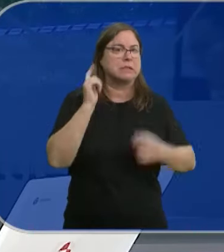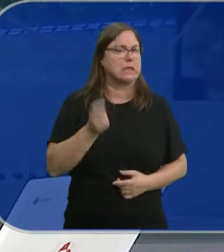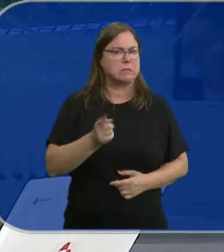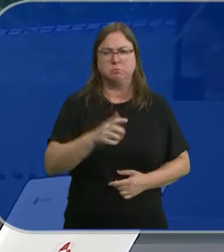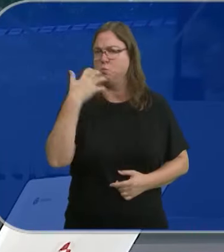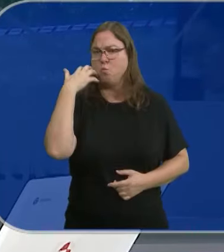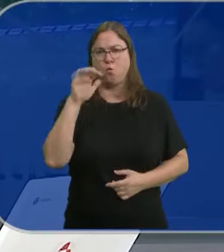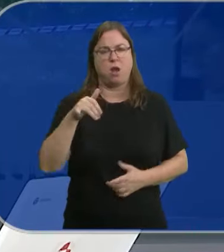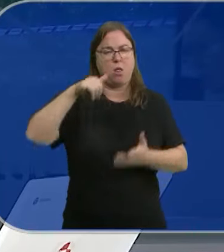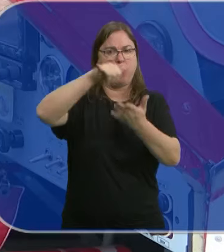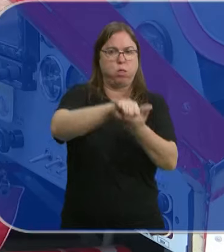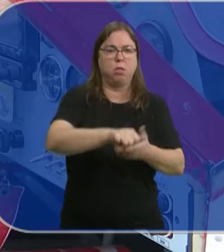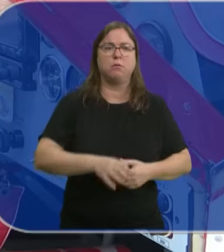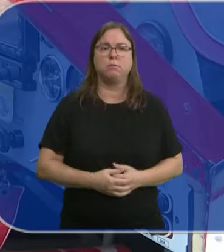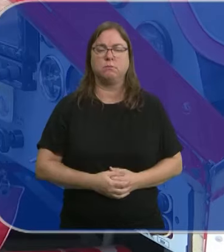poco habituales. Marta Caña.